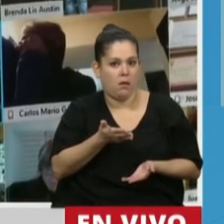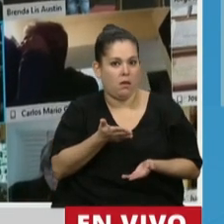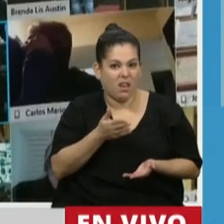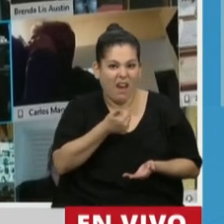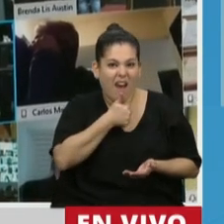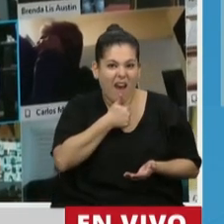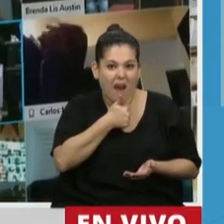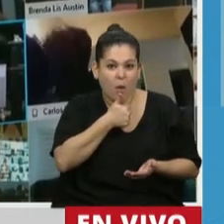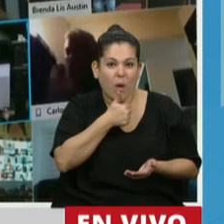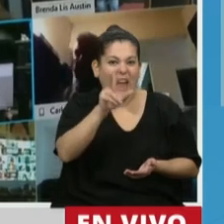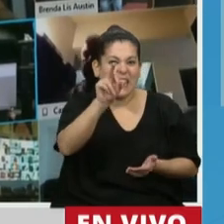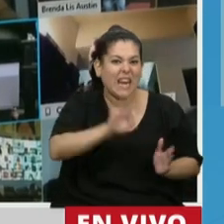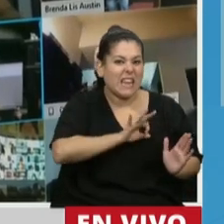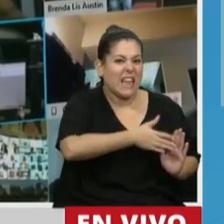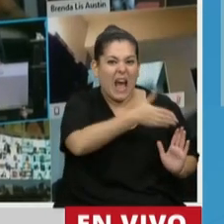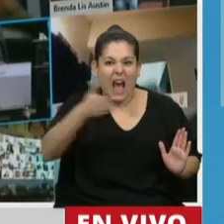poner agua en 30 años,